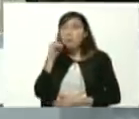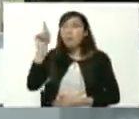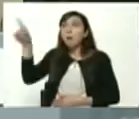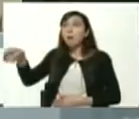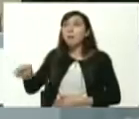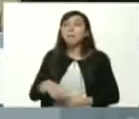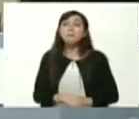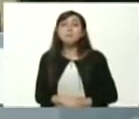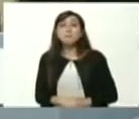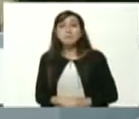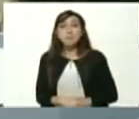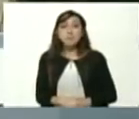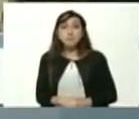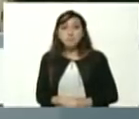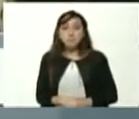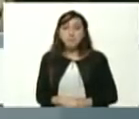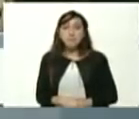José